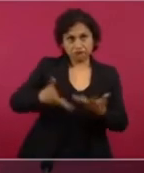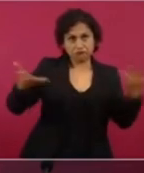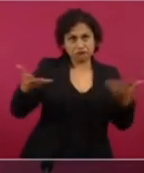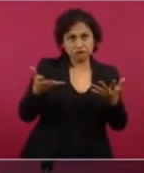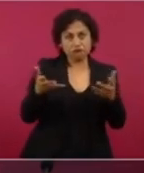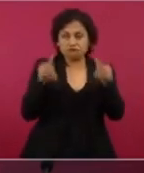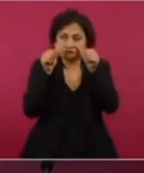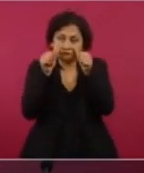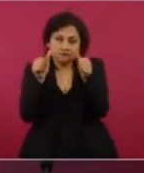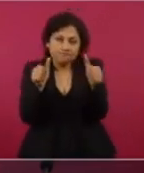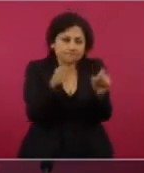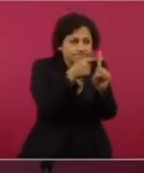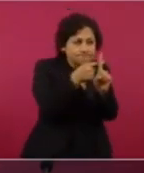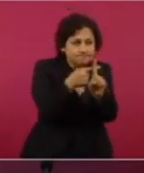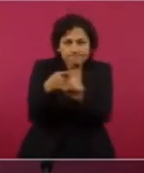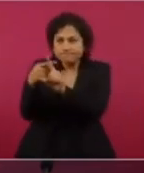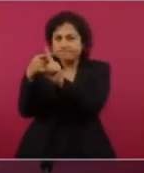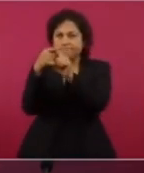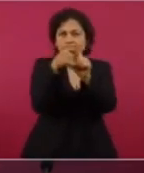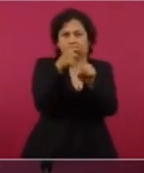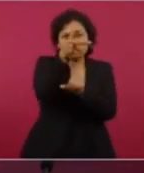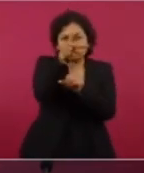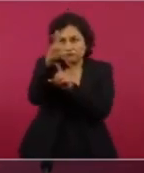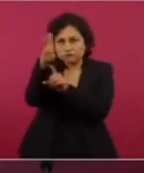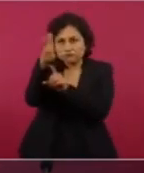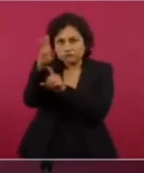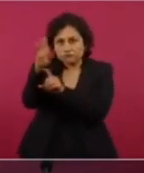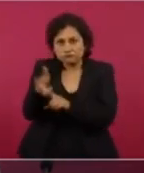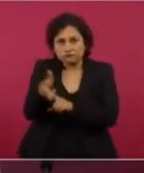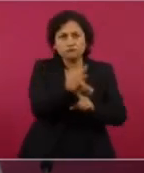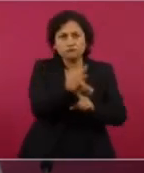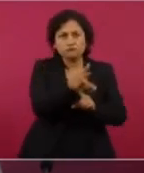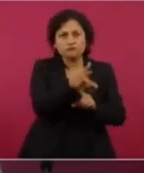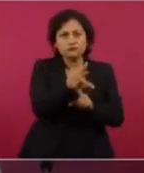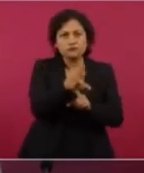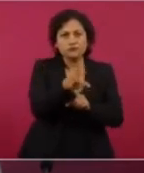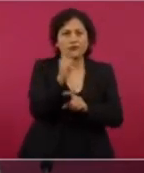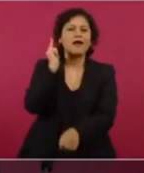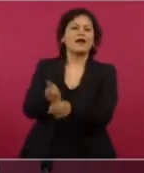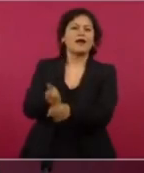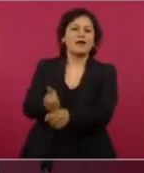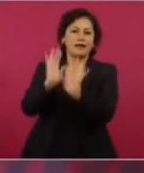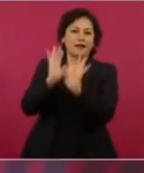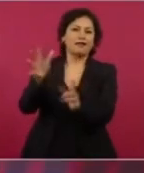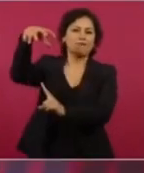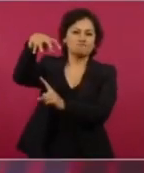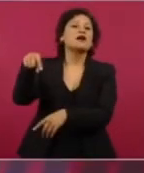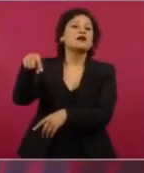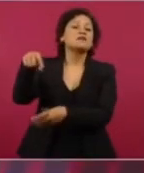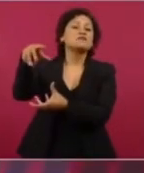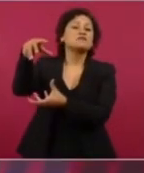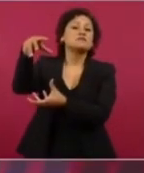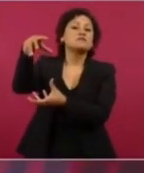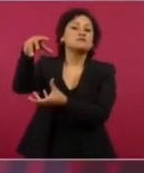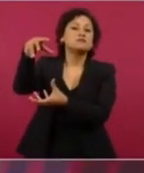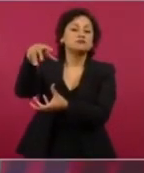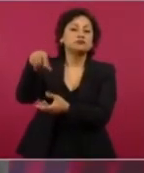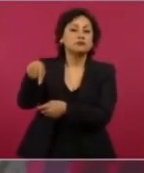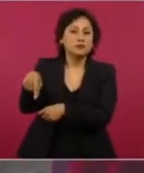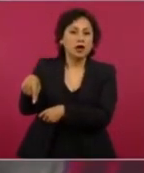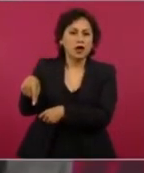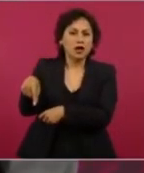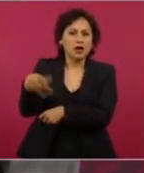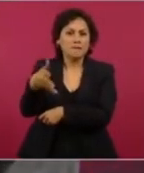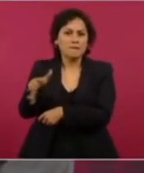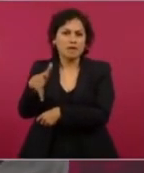Se informó de que era un globo que estaba a